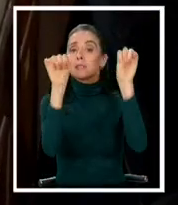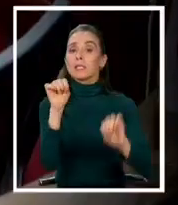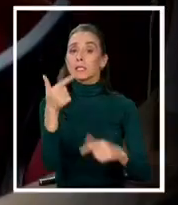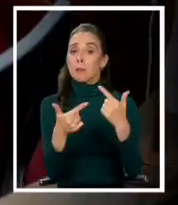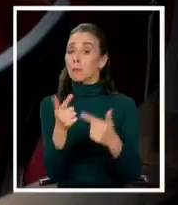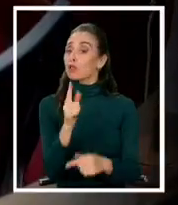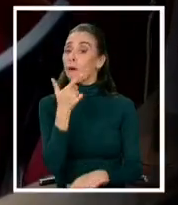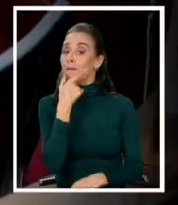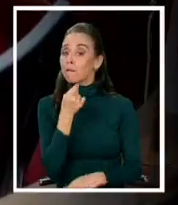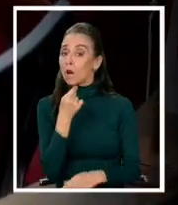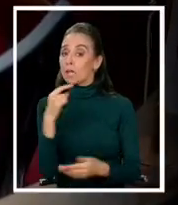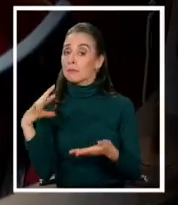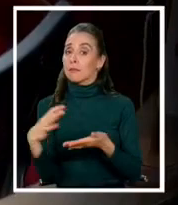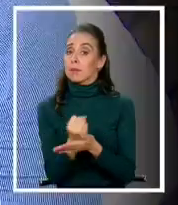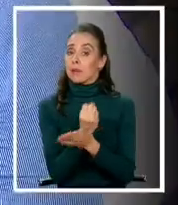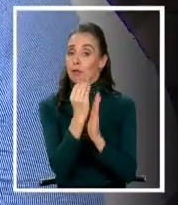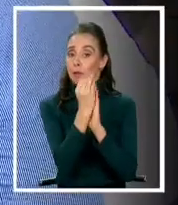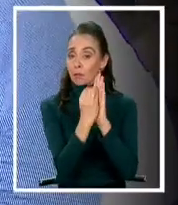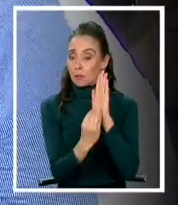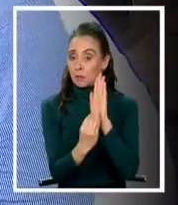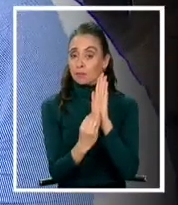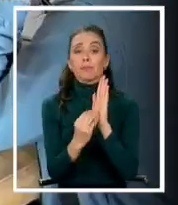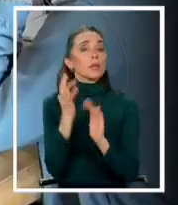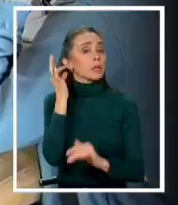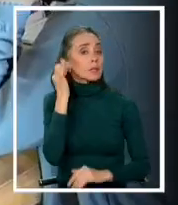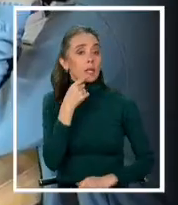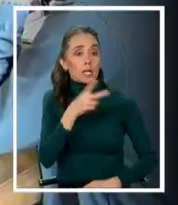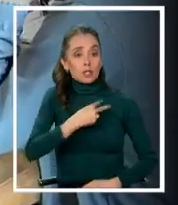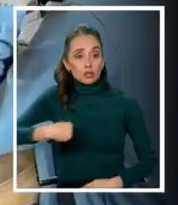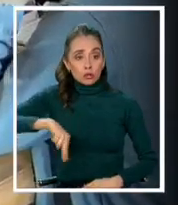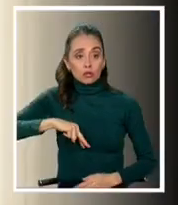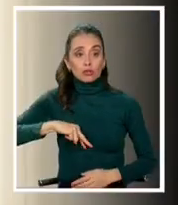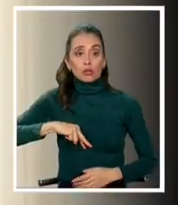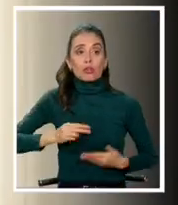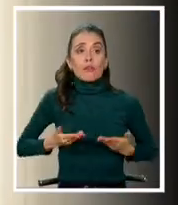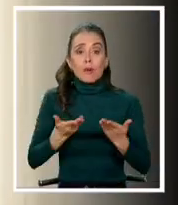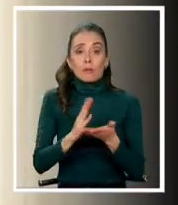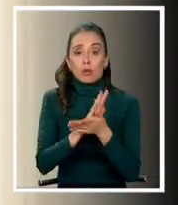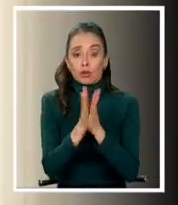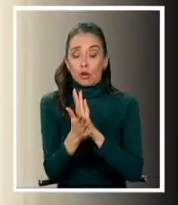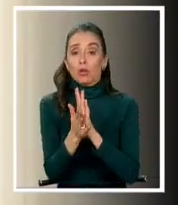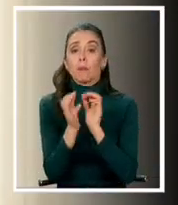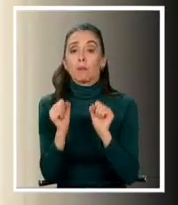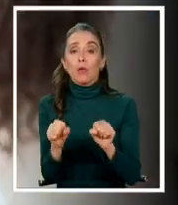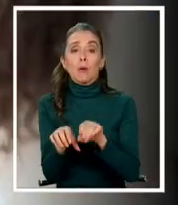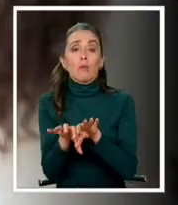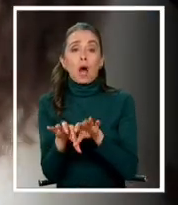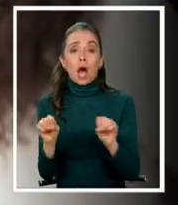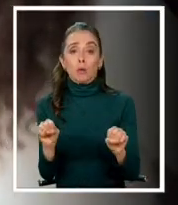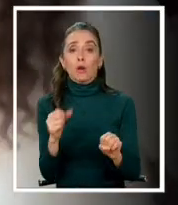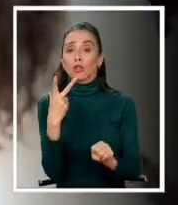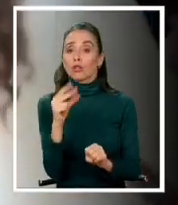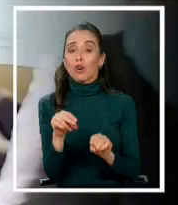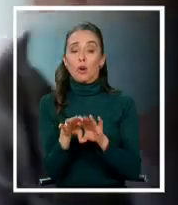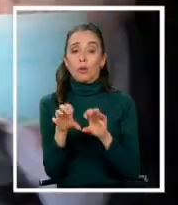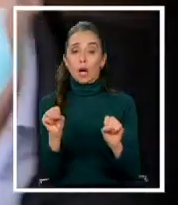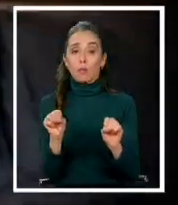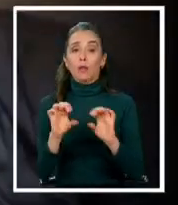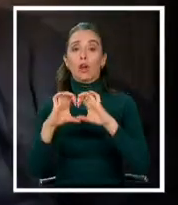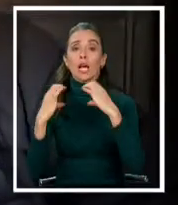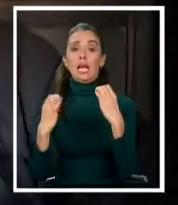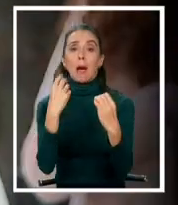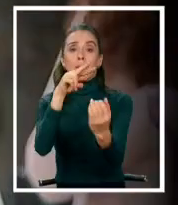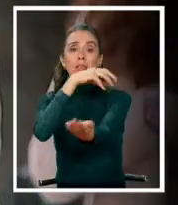que no fueron fáciles de cerrar. Vamos a poner todo de nosotros para que lleguemos a un acuerdo. No compartimos que la